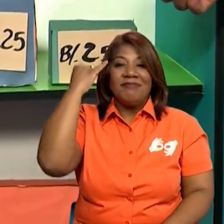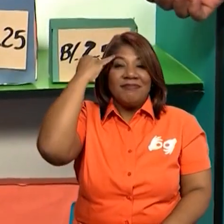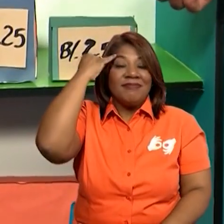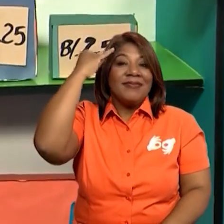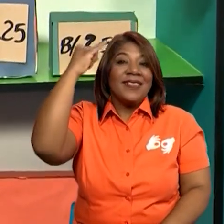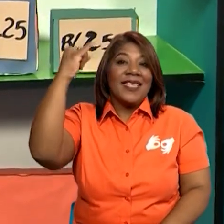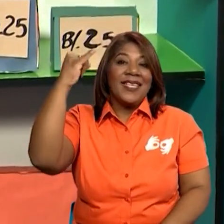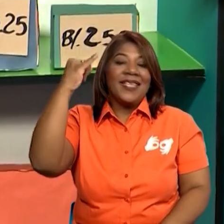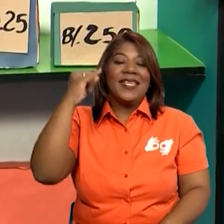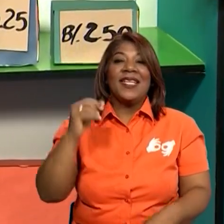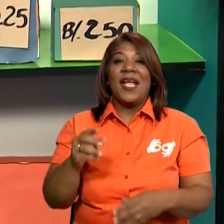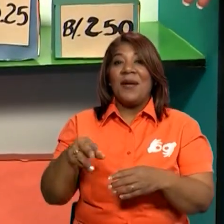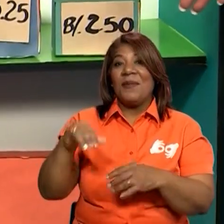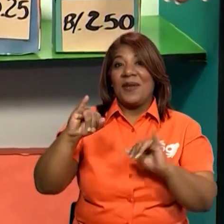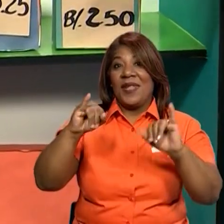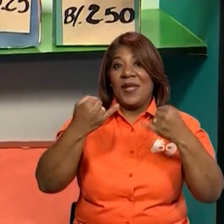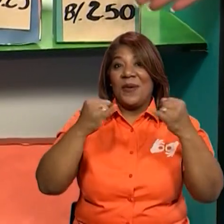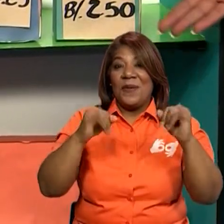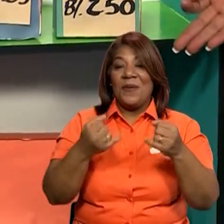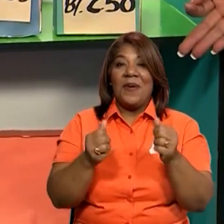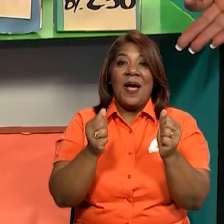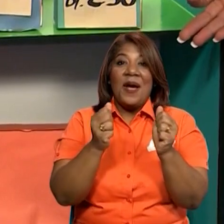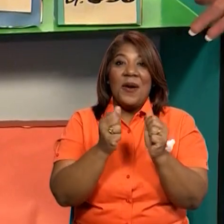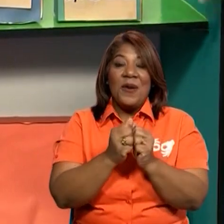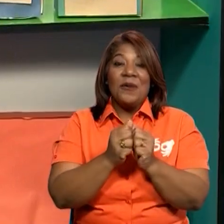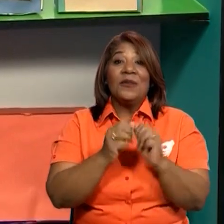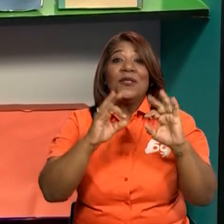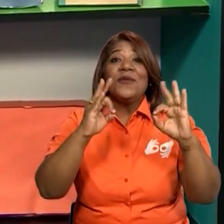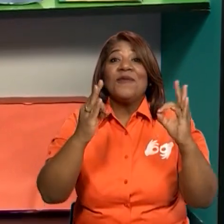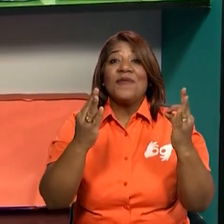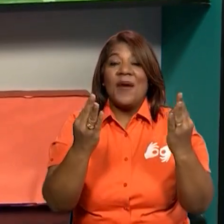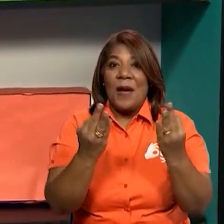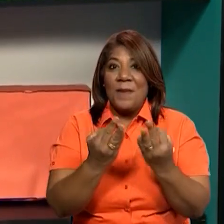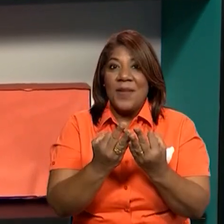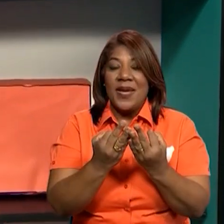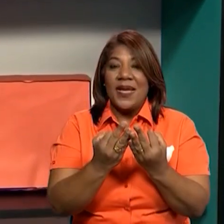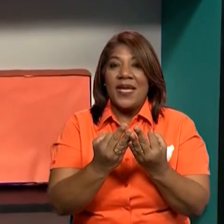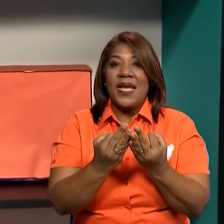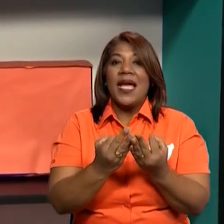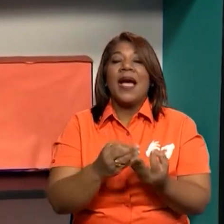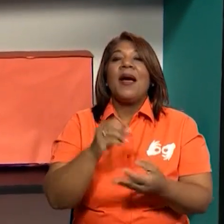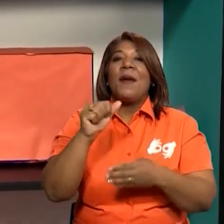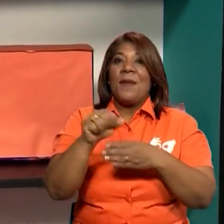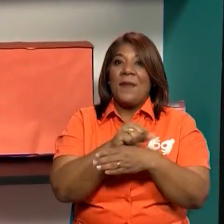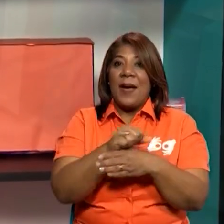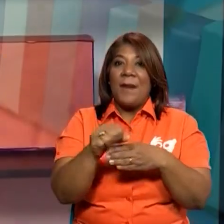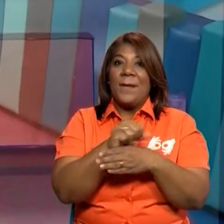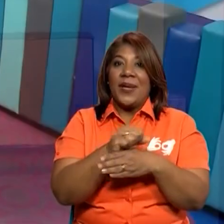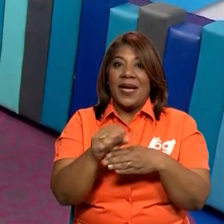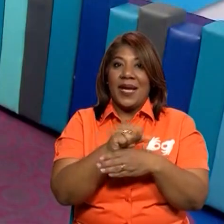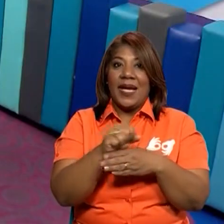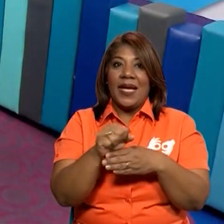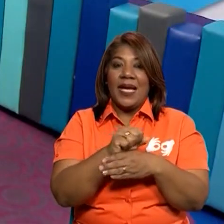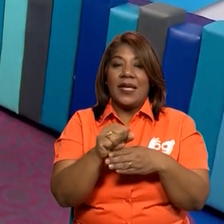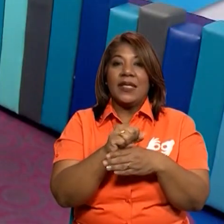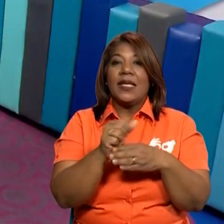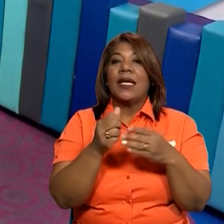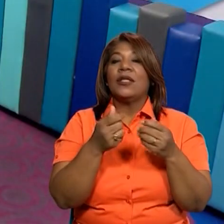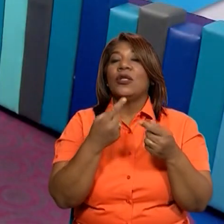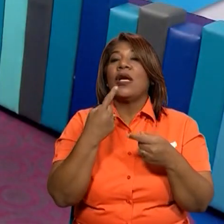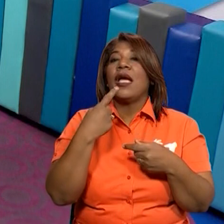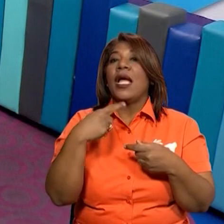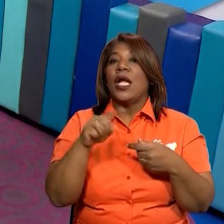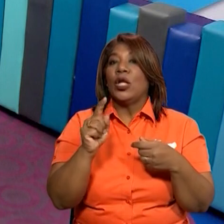nuestros primos, con nuestros tíos, con cualquier tipo de familiar. Y así vamos practicando más sobre el Balboa,